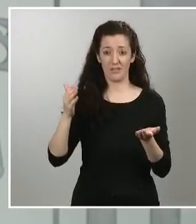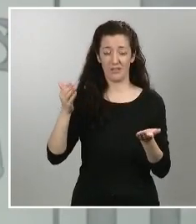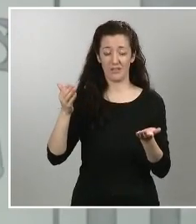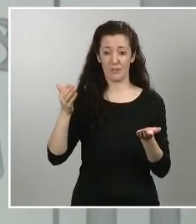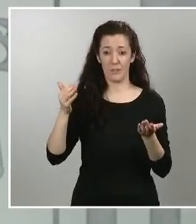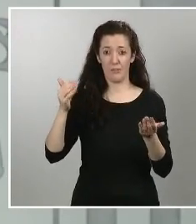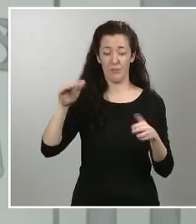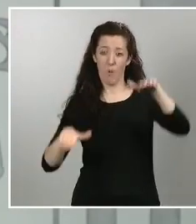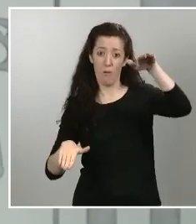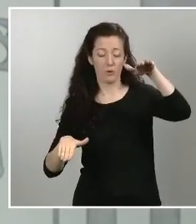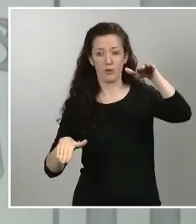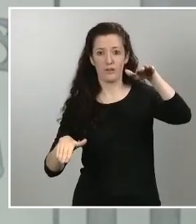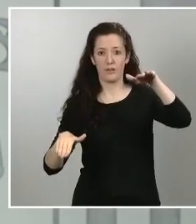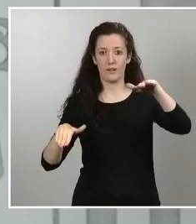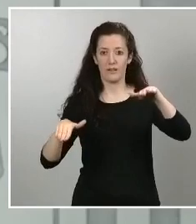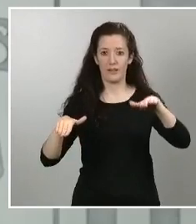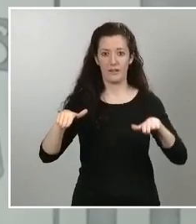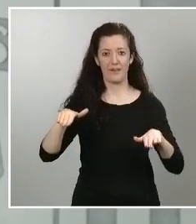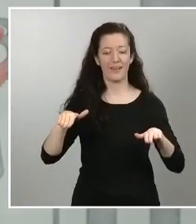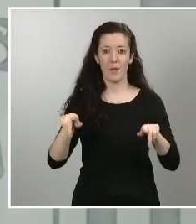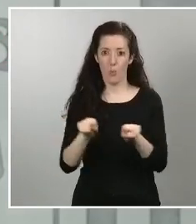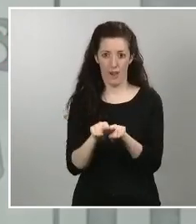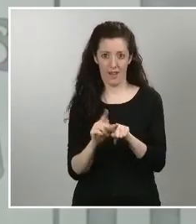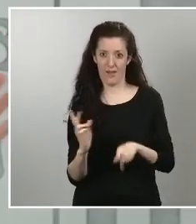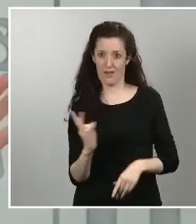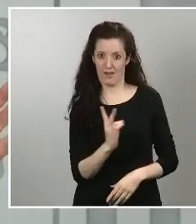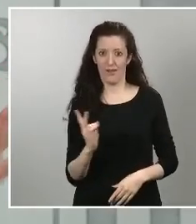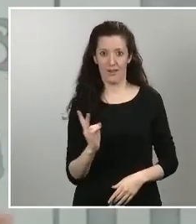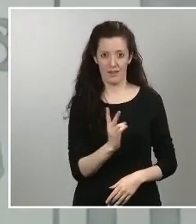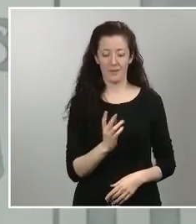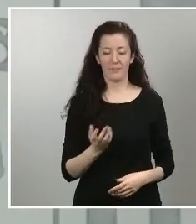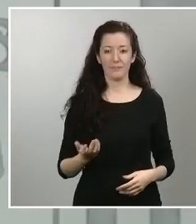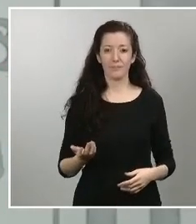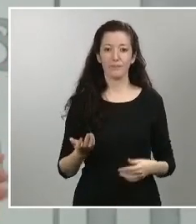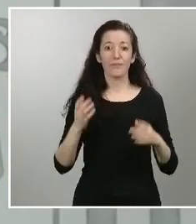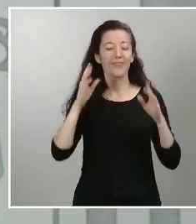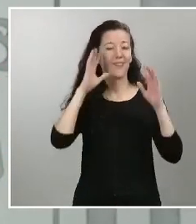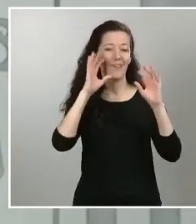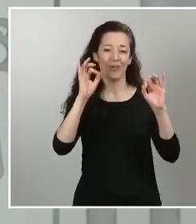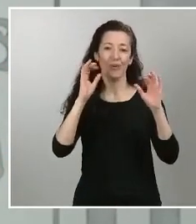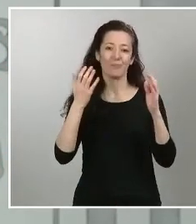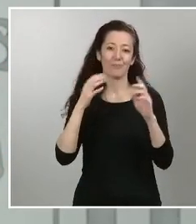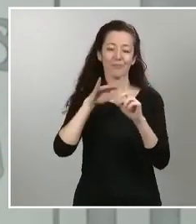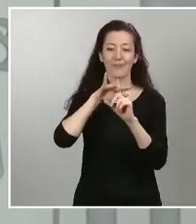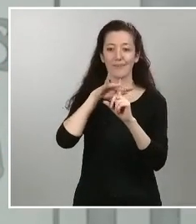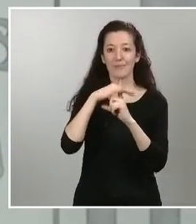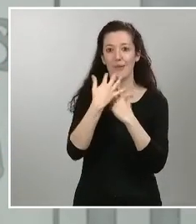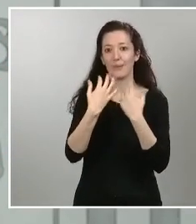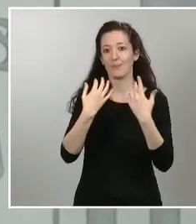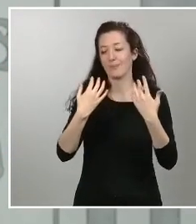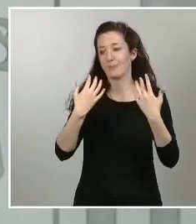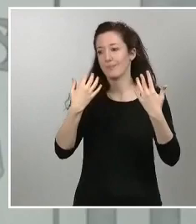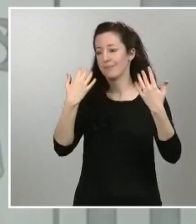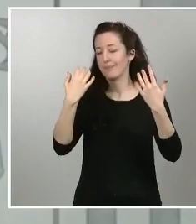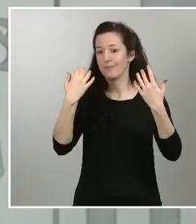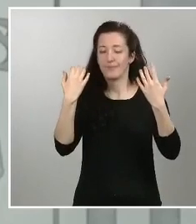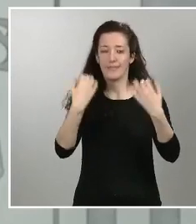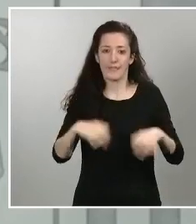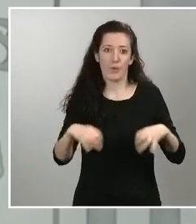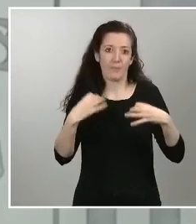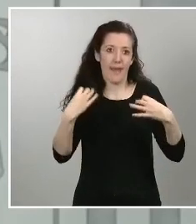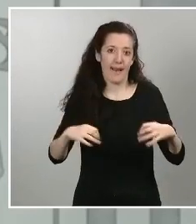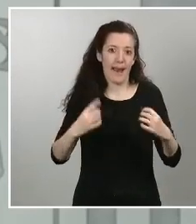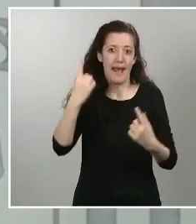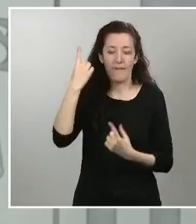en estos días de confinamiento evidentemente no las que se producen en situación normal que como puede entender todo el mundo es mucho más